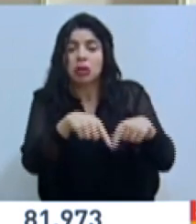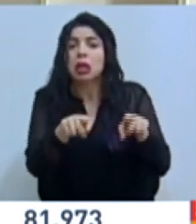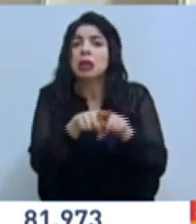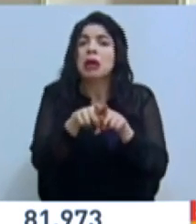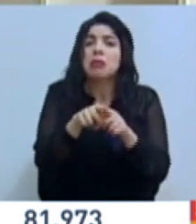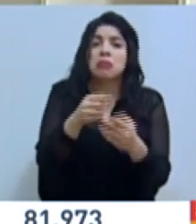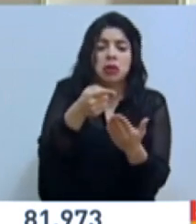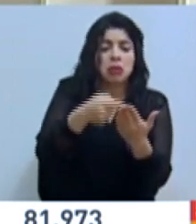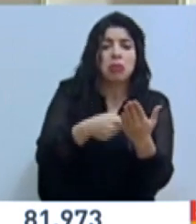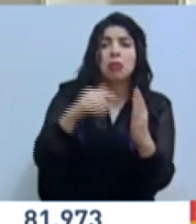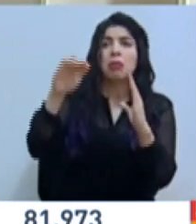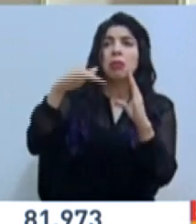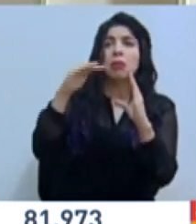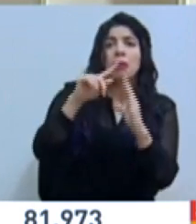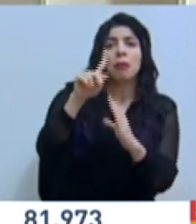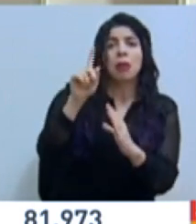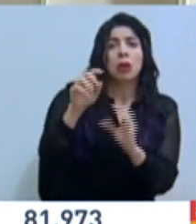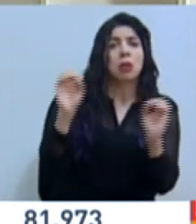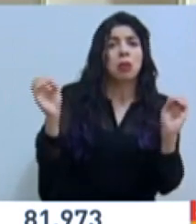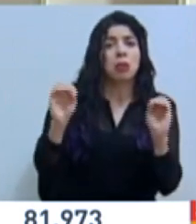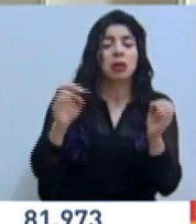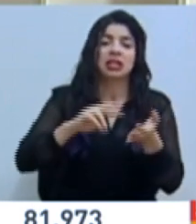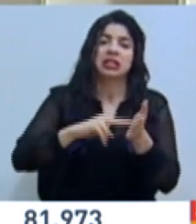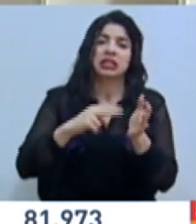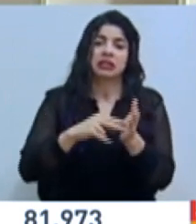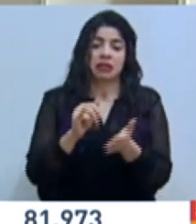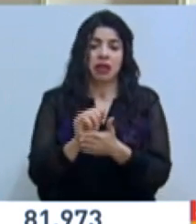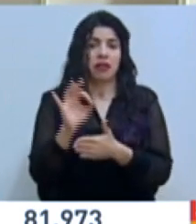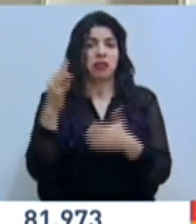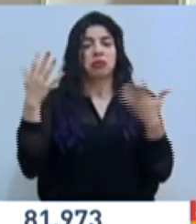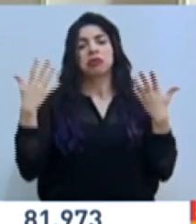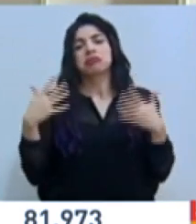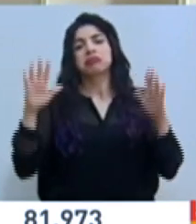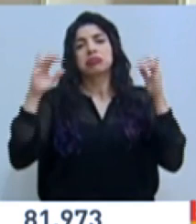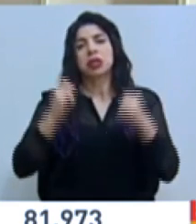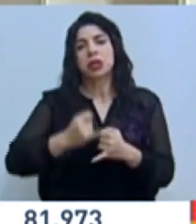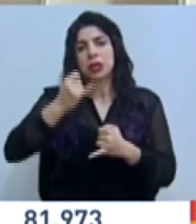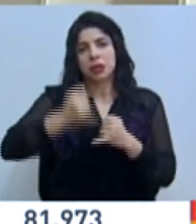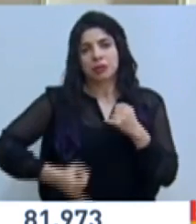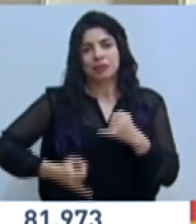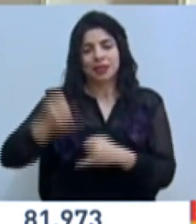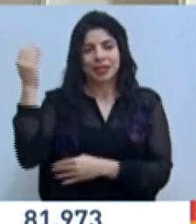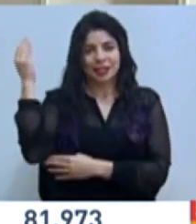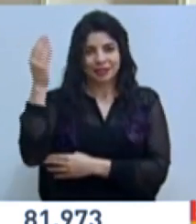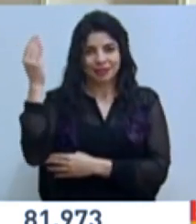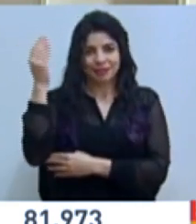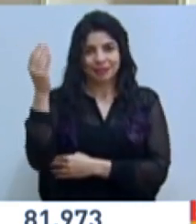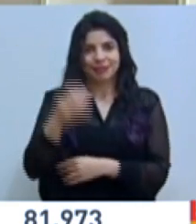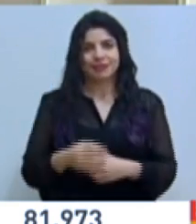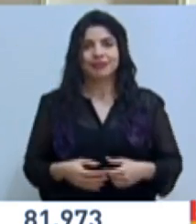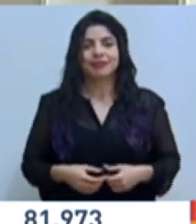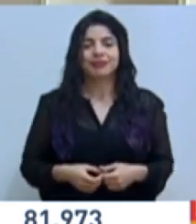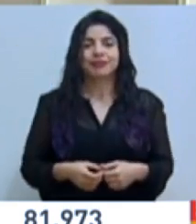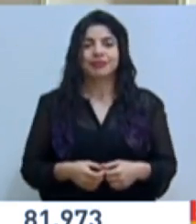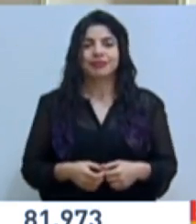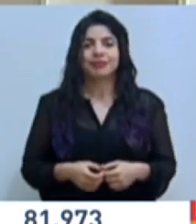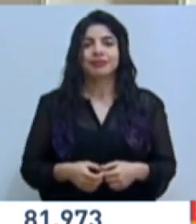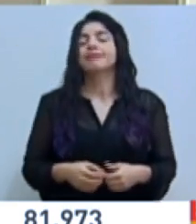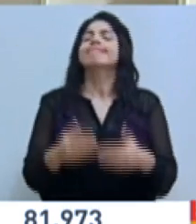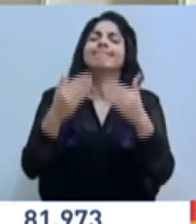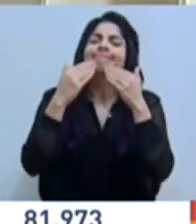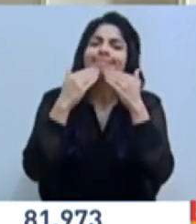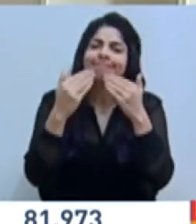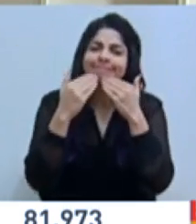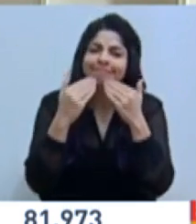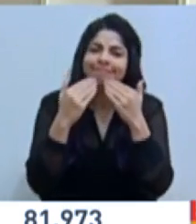tampoco contamos con consultas de medios regionales, así que de esta manera estamos dando por concluida esta conferencia de prensa. Les